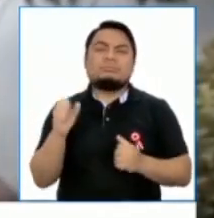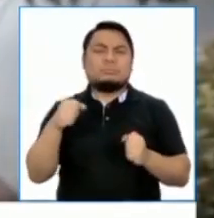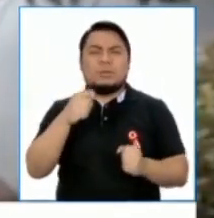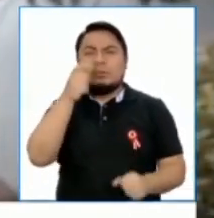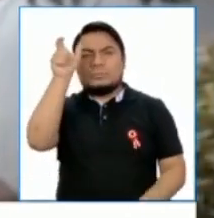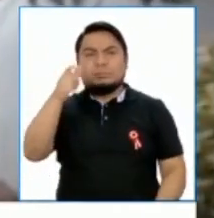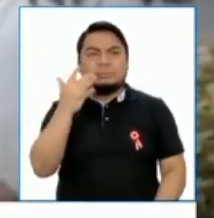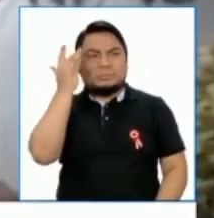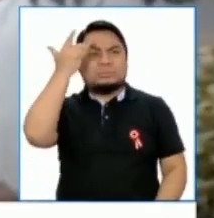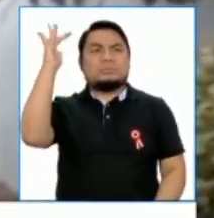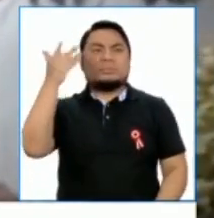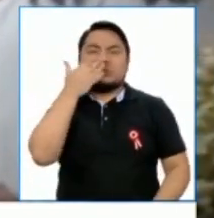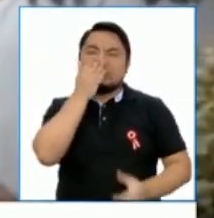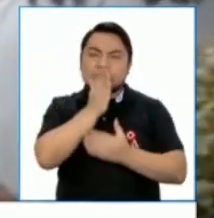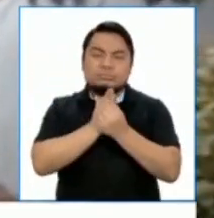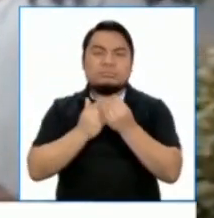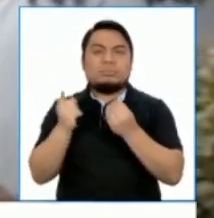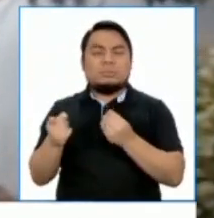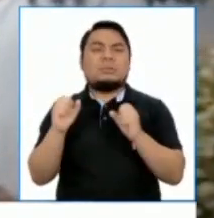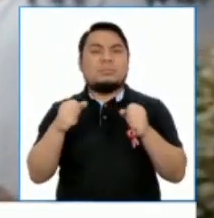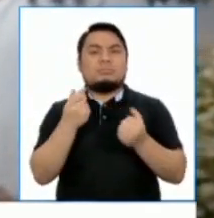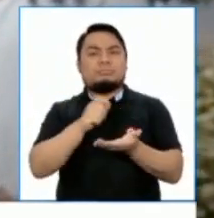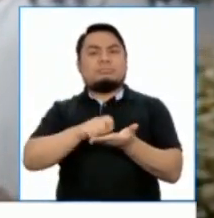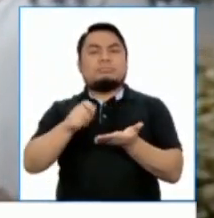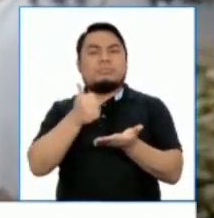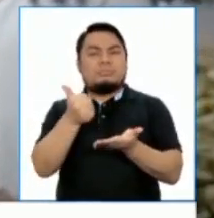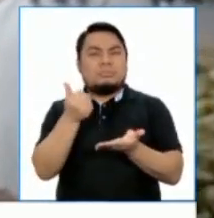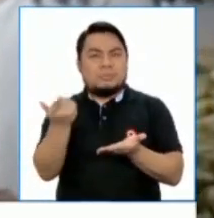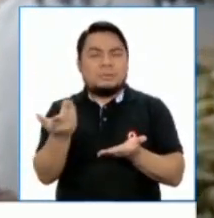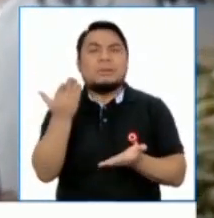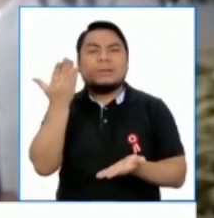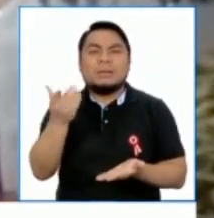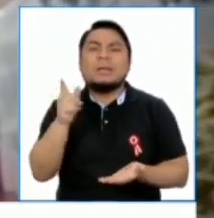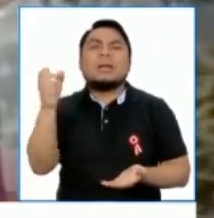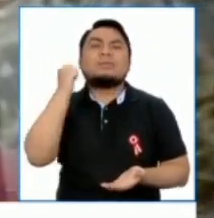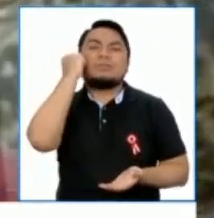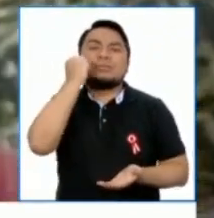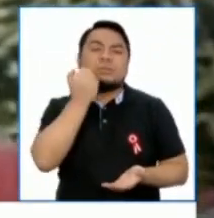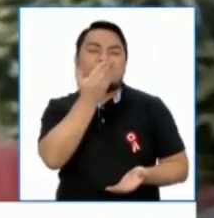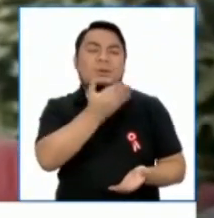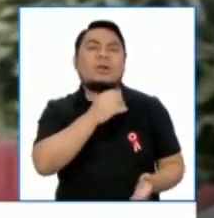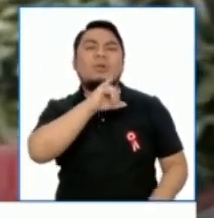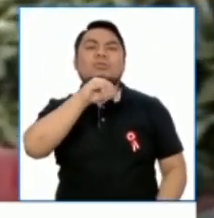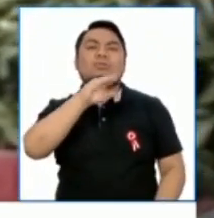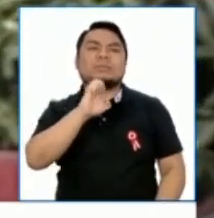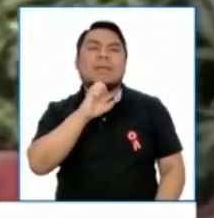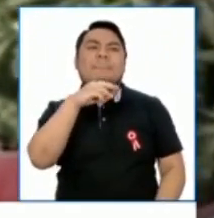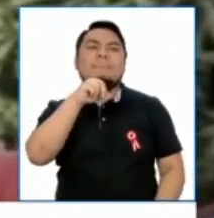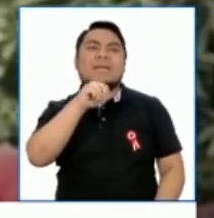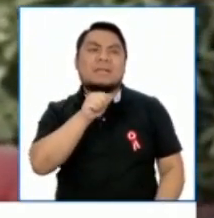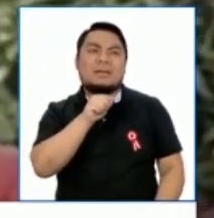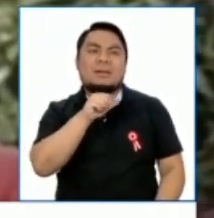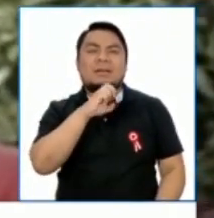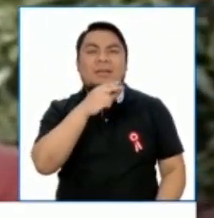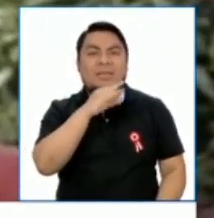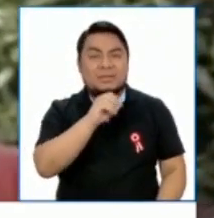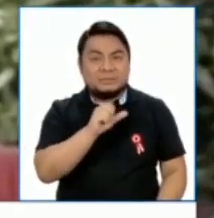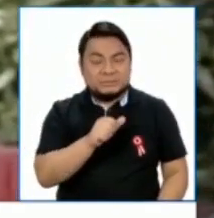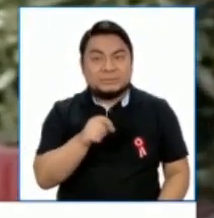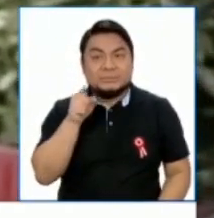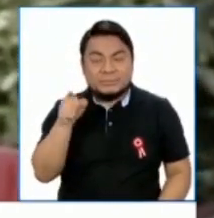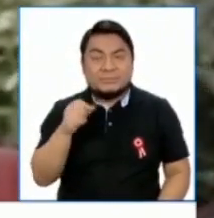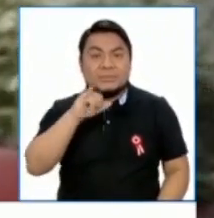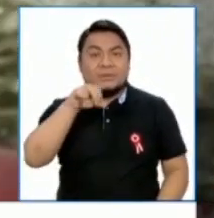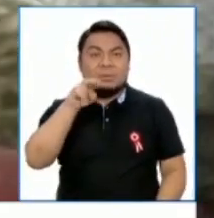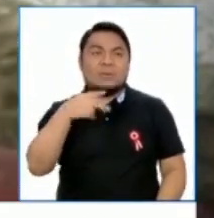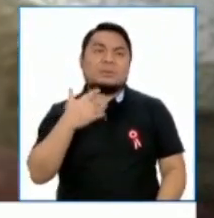hombre inteligente y humilde y de pluma elegante. Digno sobrino del gran José María Arguedas, Juan Ochoa López ya